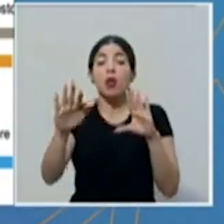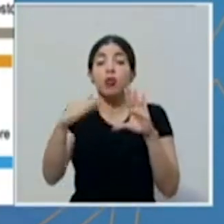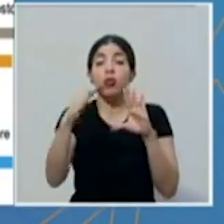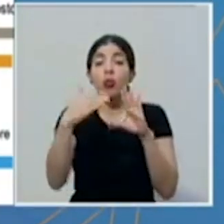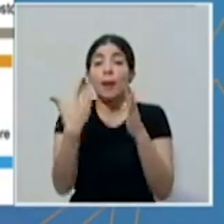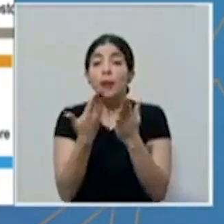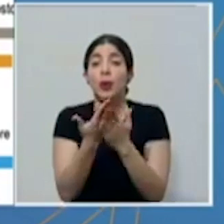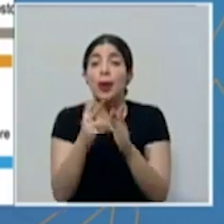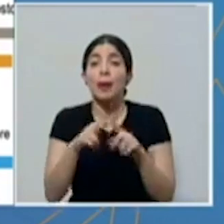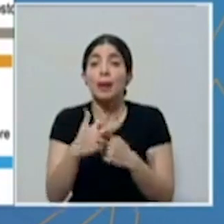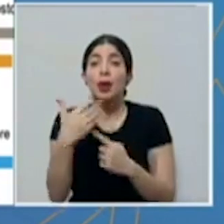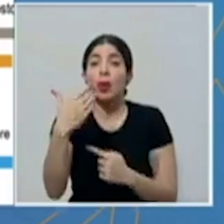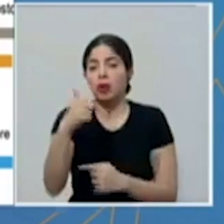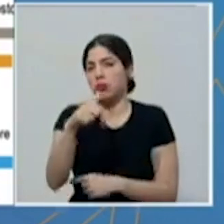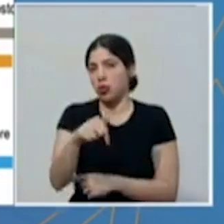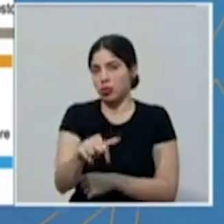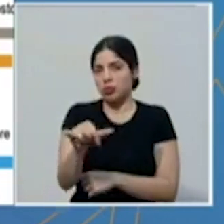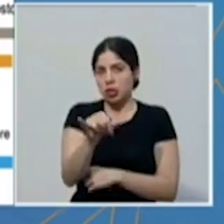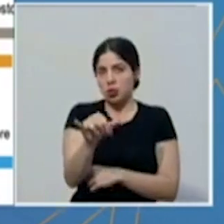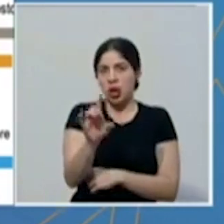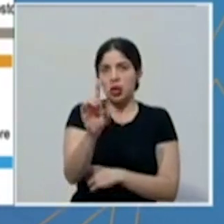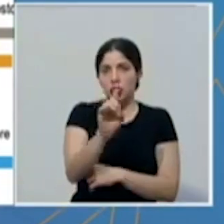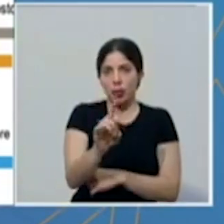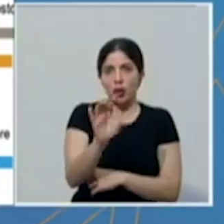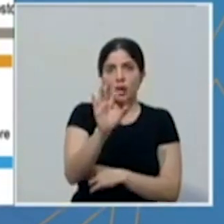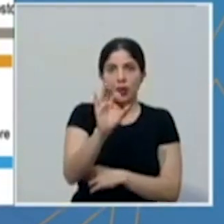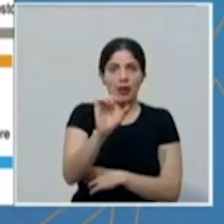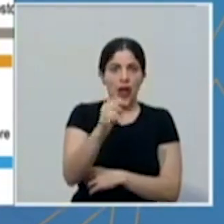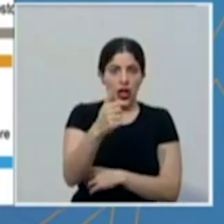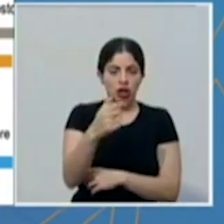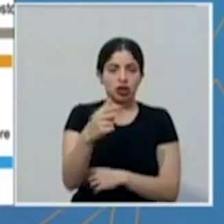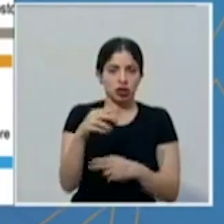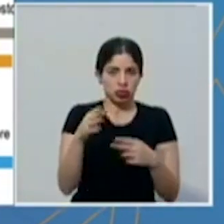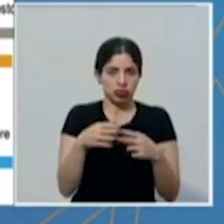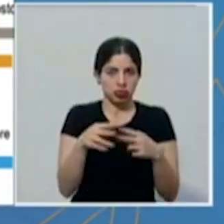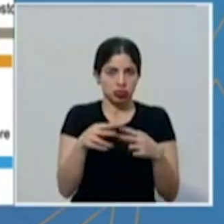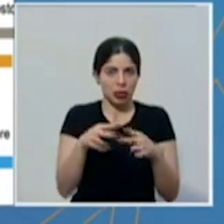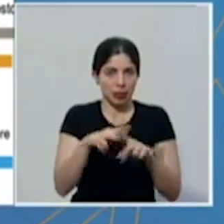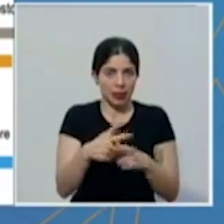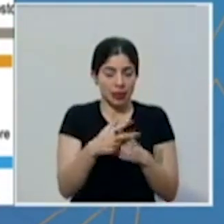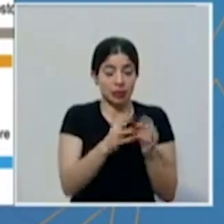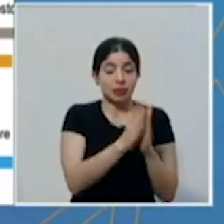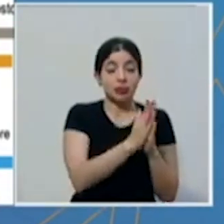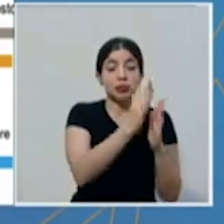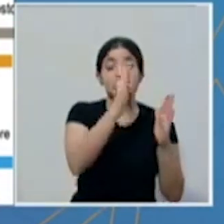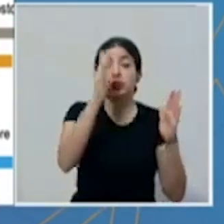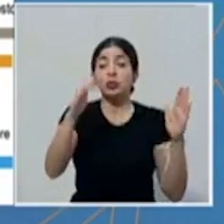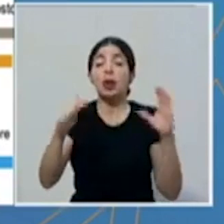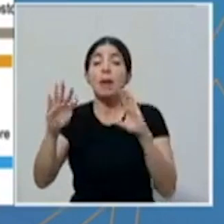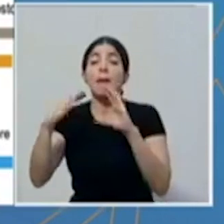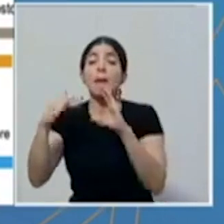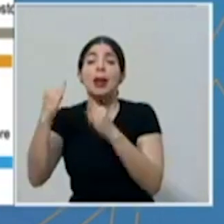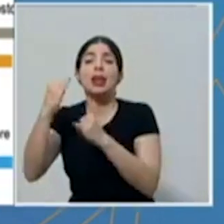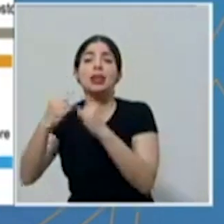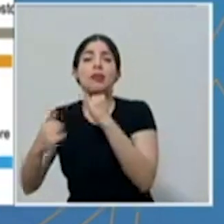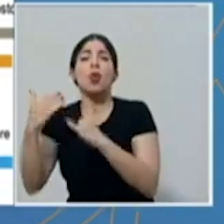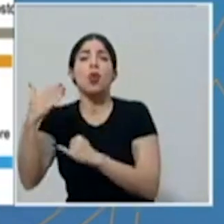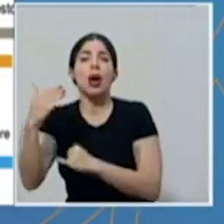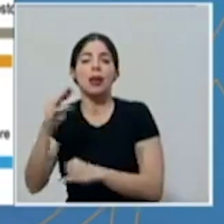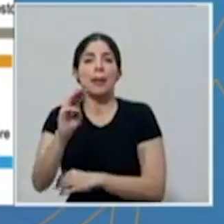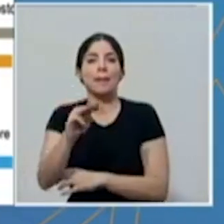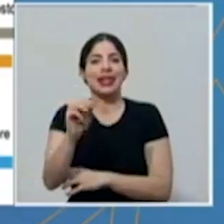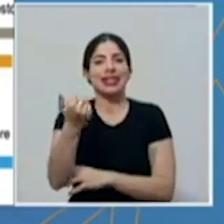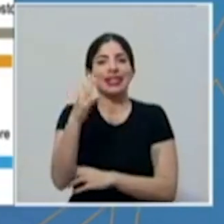propuestas inicia hoy, domingo 9 de agosto. El cierre del proceso de recepción de propuestas es el martes